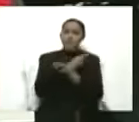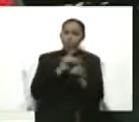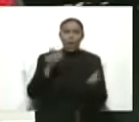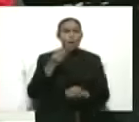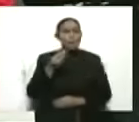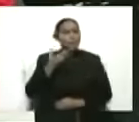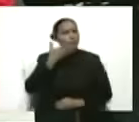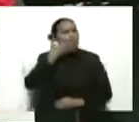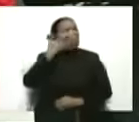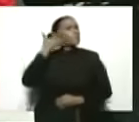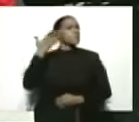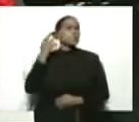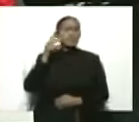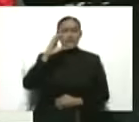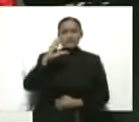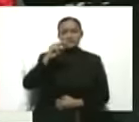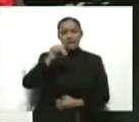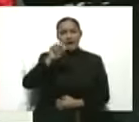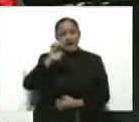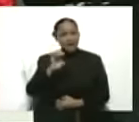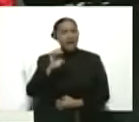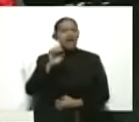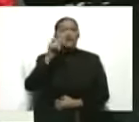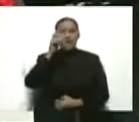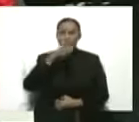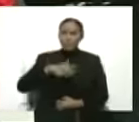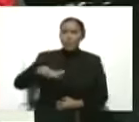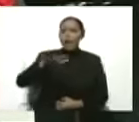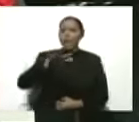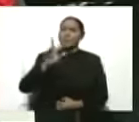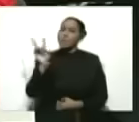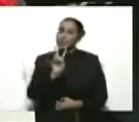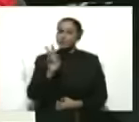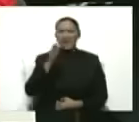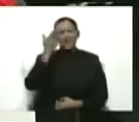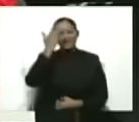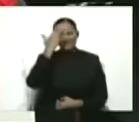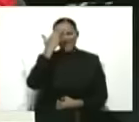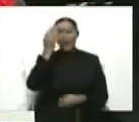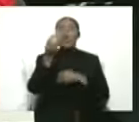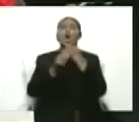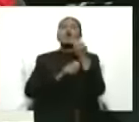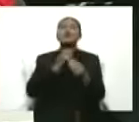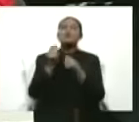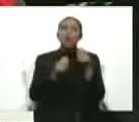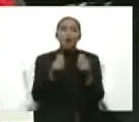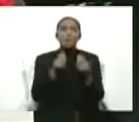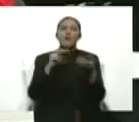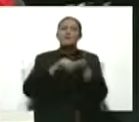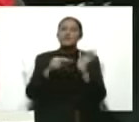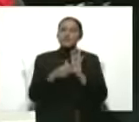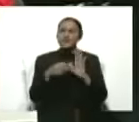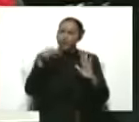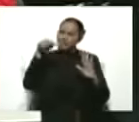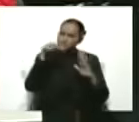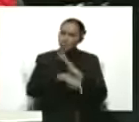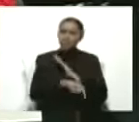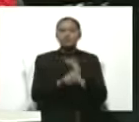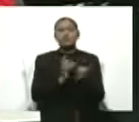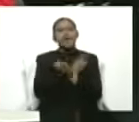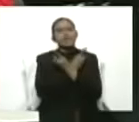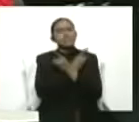y el pueblo de Venezuela sabe que lo que es profundizar en la democracia. Y le ponemos incluso